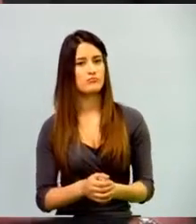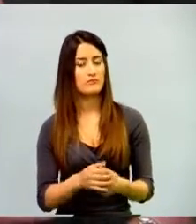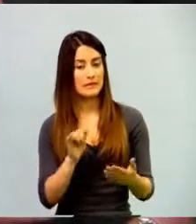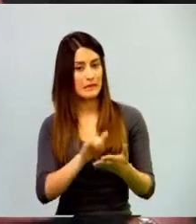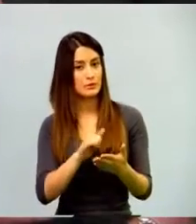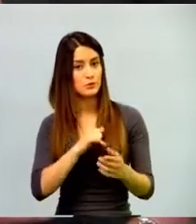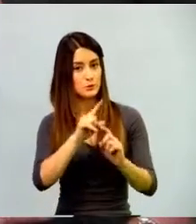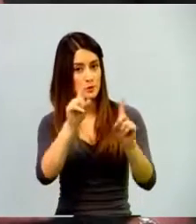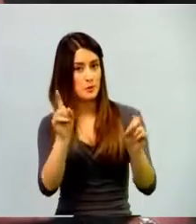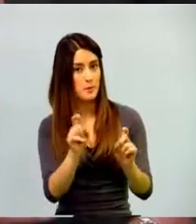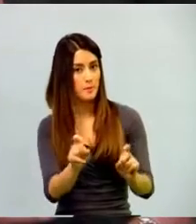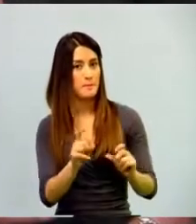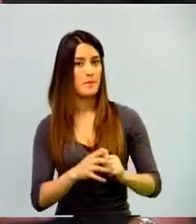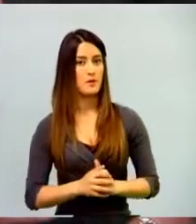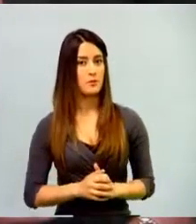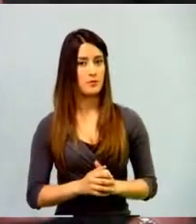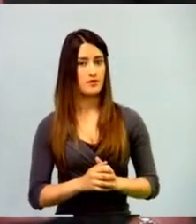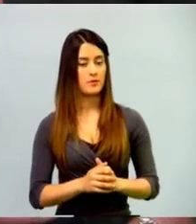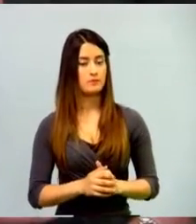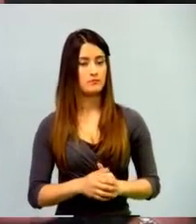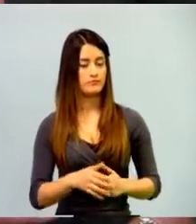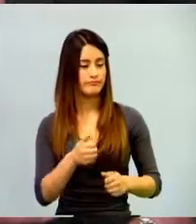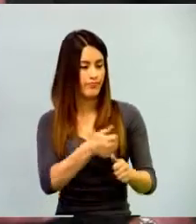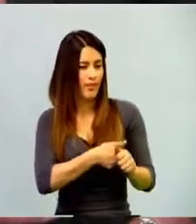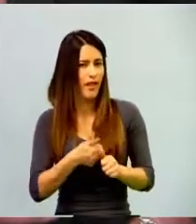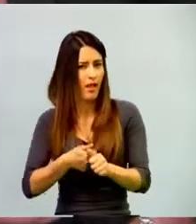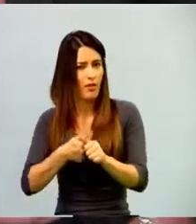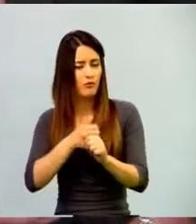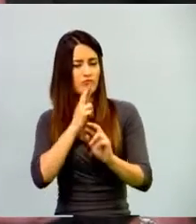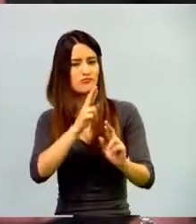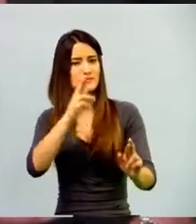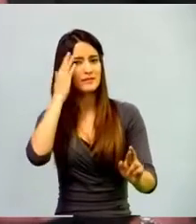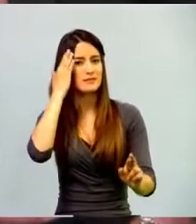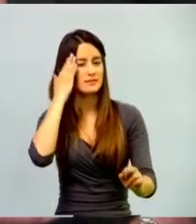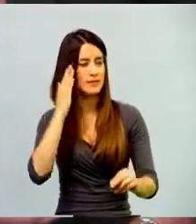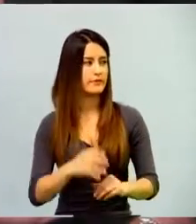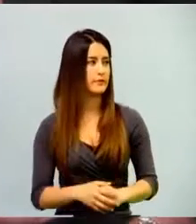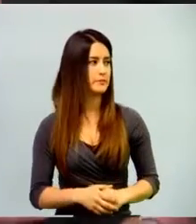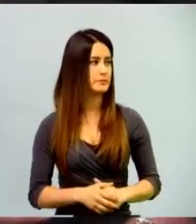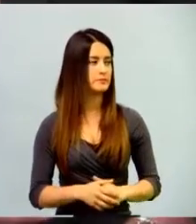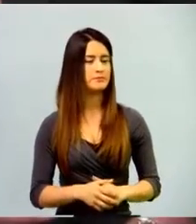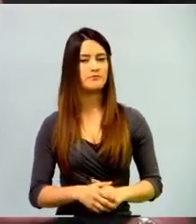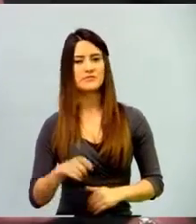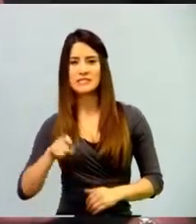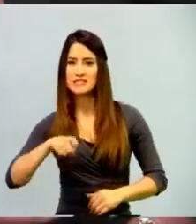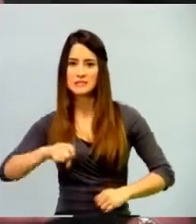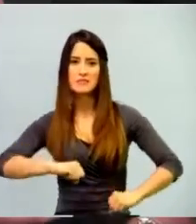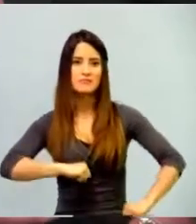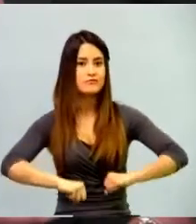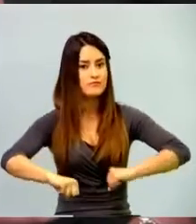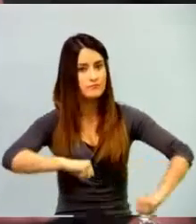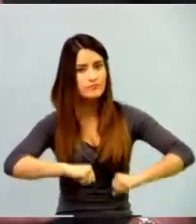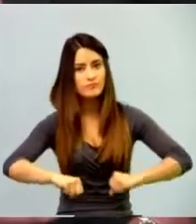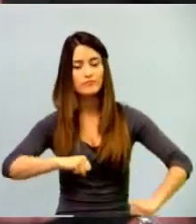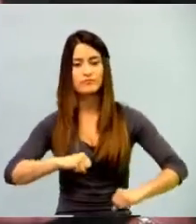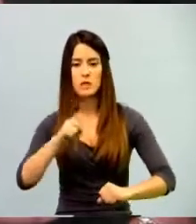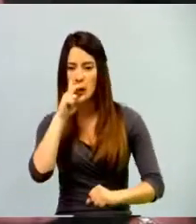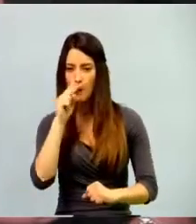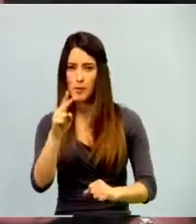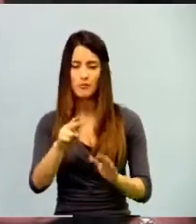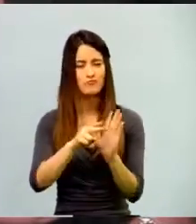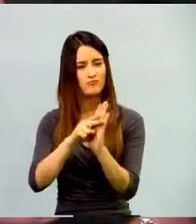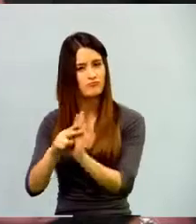gran pregunta. Para nosotros creo que lo está respondiendo. De verdad, creemos que es la nueva frontera, es donde hay que moverse y salir un poco de lo mismo, ¿no?